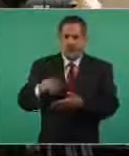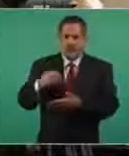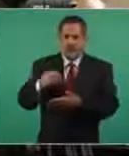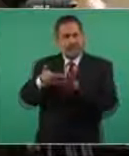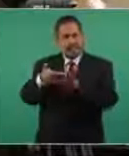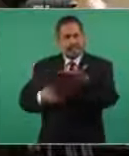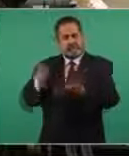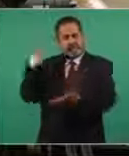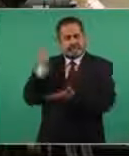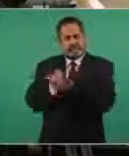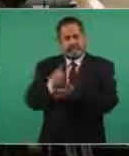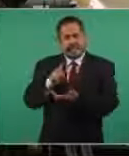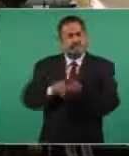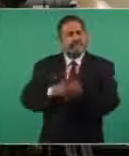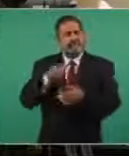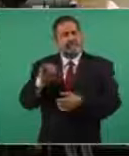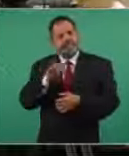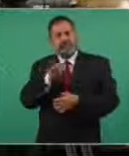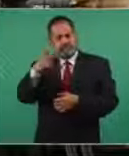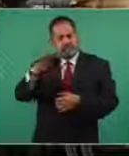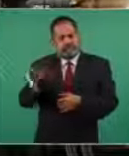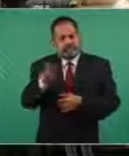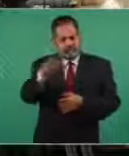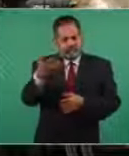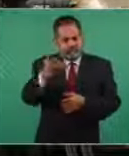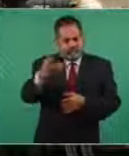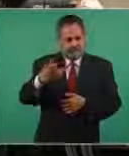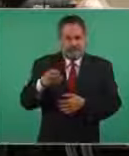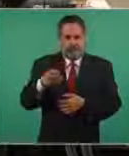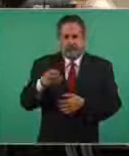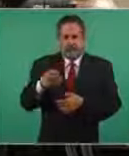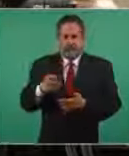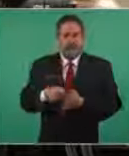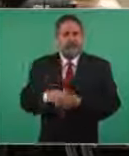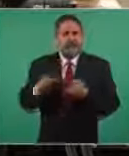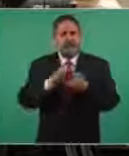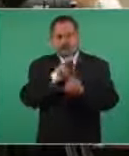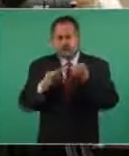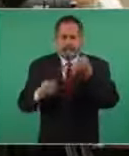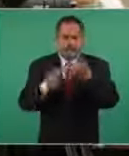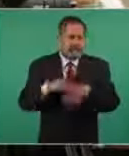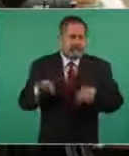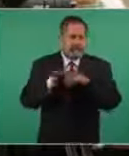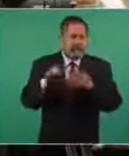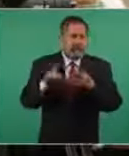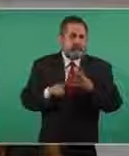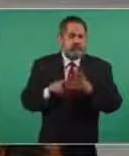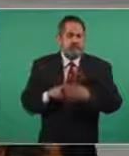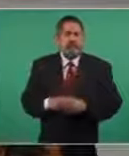facultad. ¿Lo va a hacer? Sería la pregunta. Y el último, importantísimo.